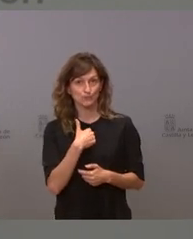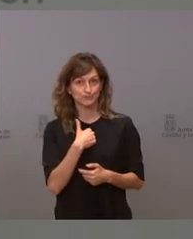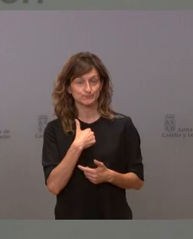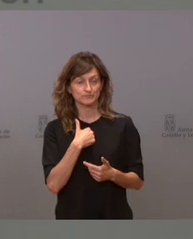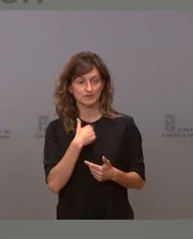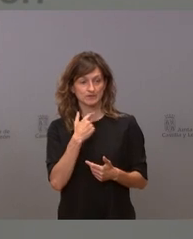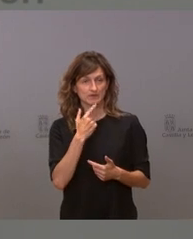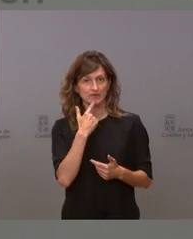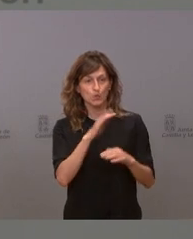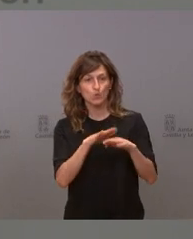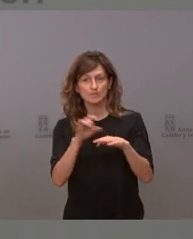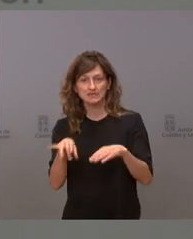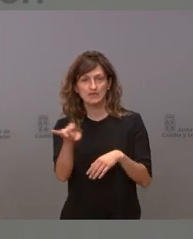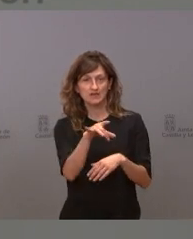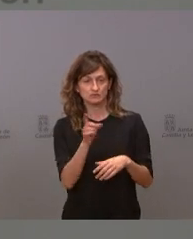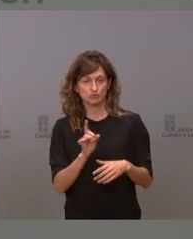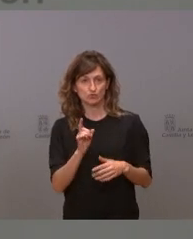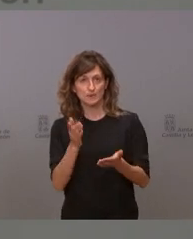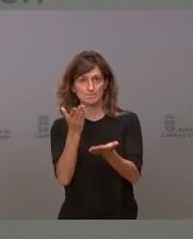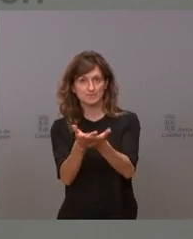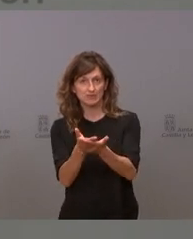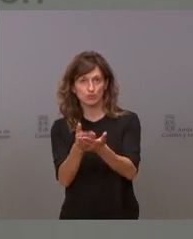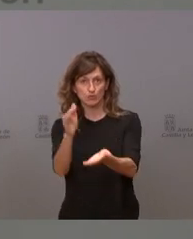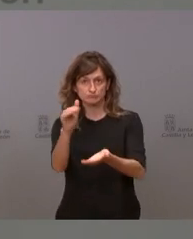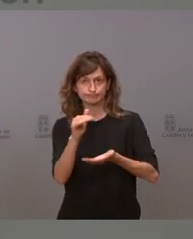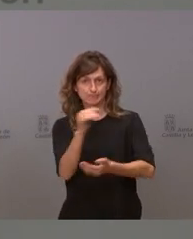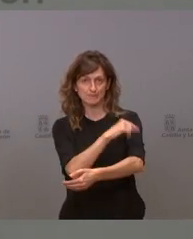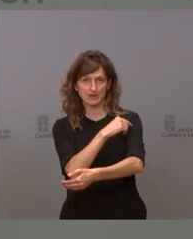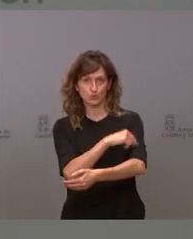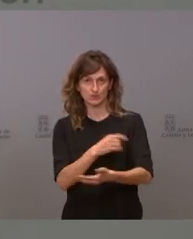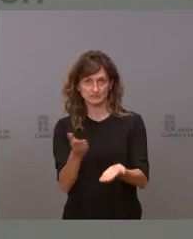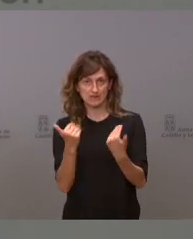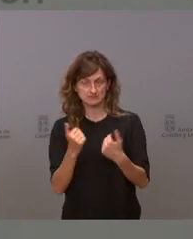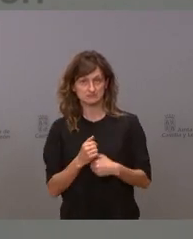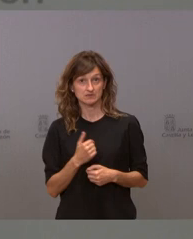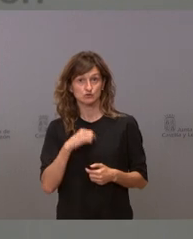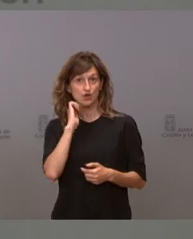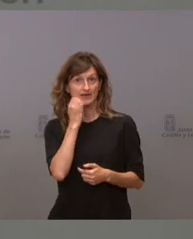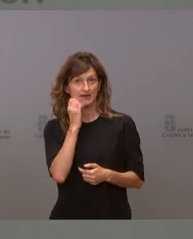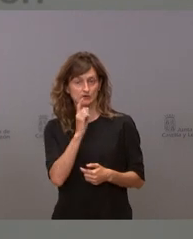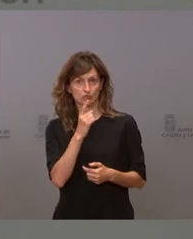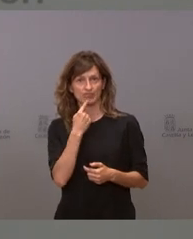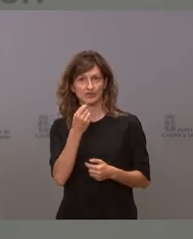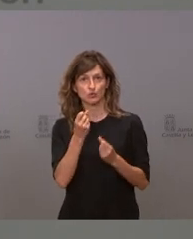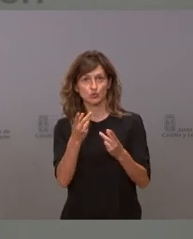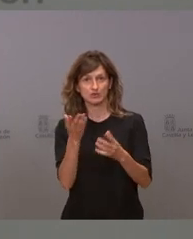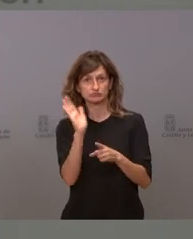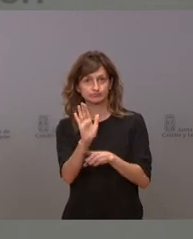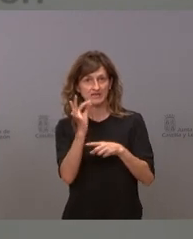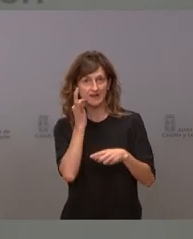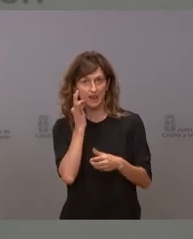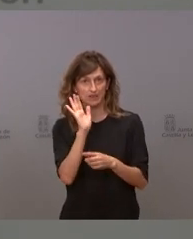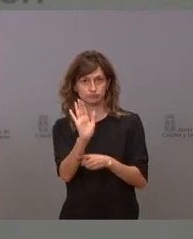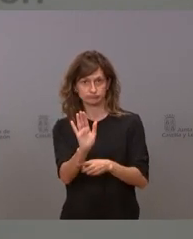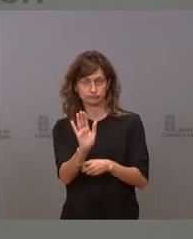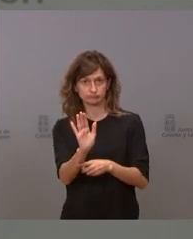pido culpables pido vacunas y yo no emito quejas pongo números números no son